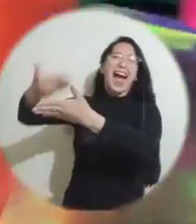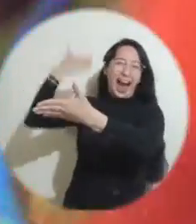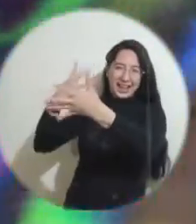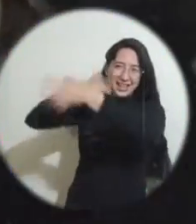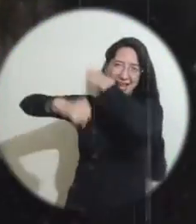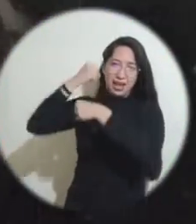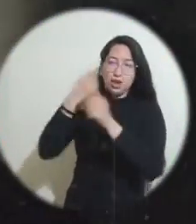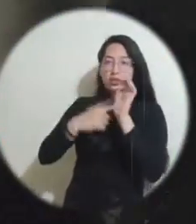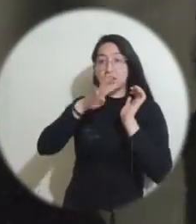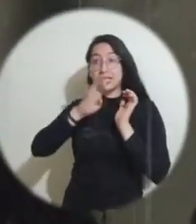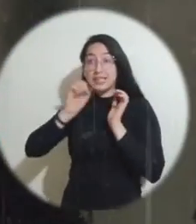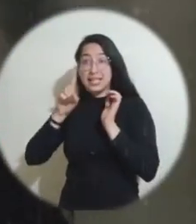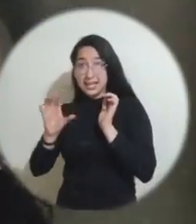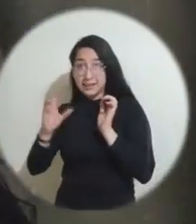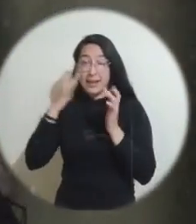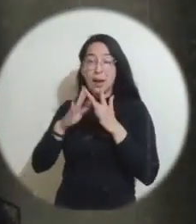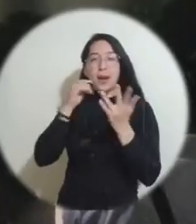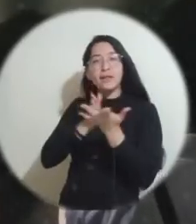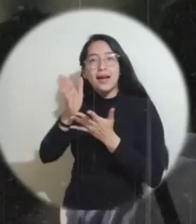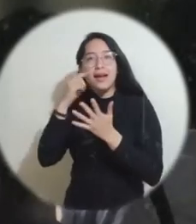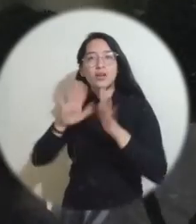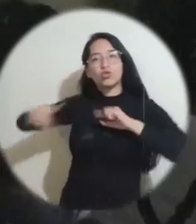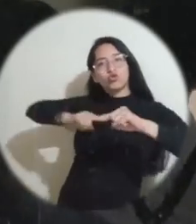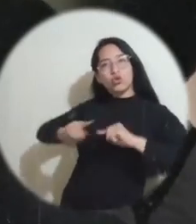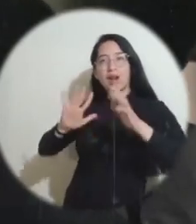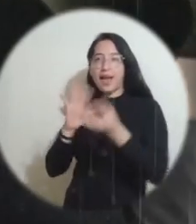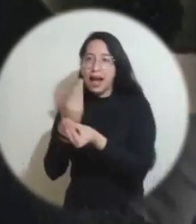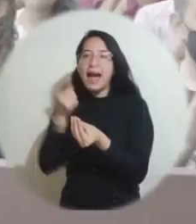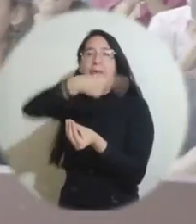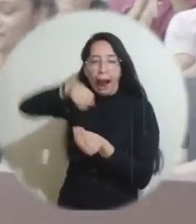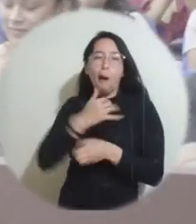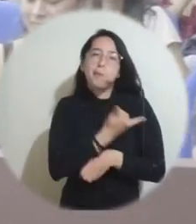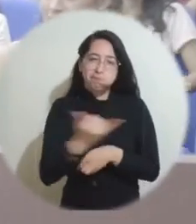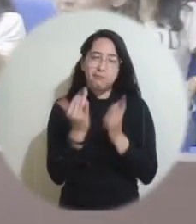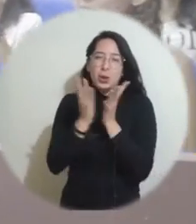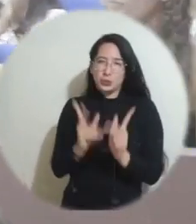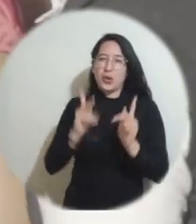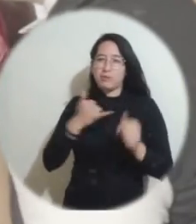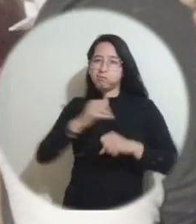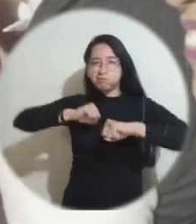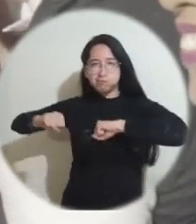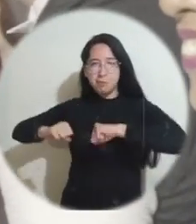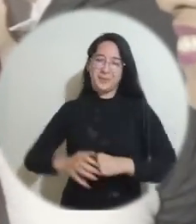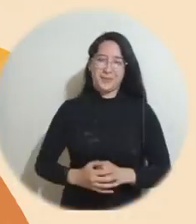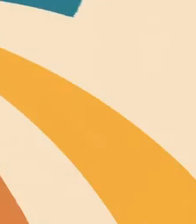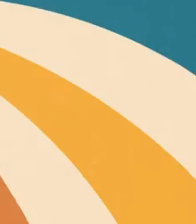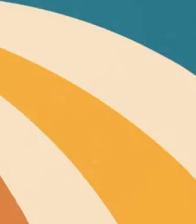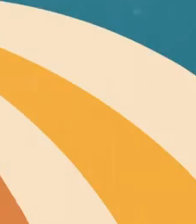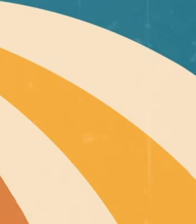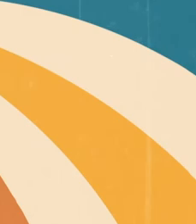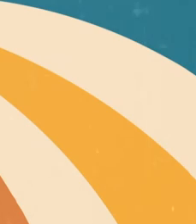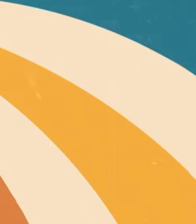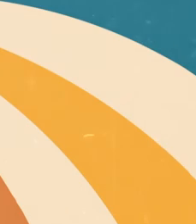Power y el salón de clases de los años 60, que fueron escenificados por estudiantes de la asignatura Dirección de Arte y voluntarios del programa.